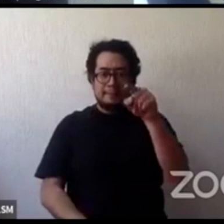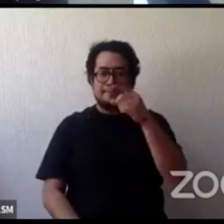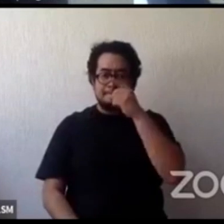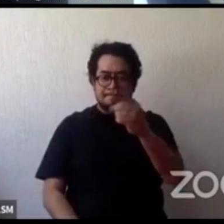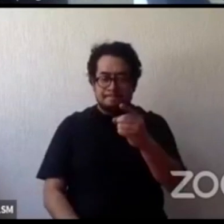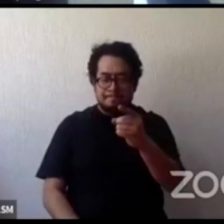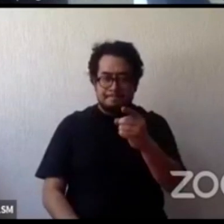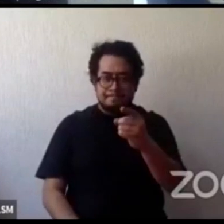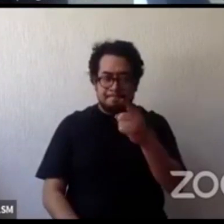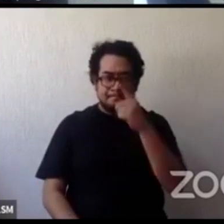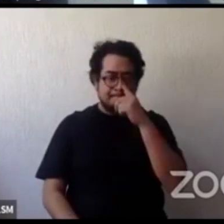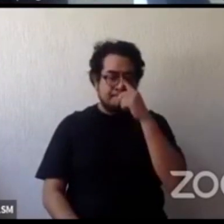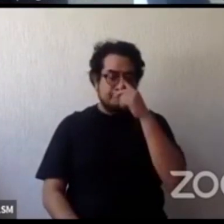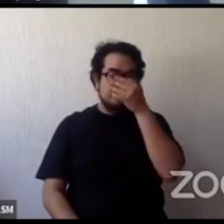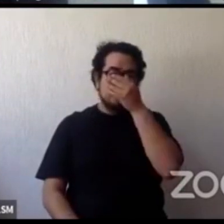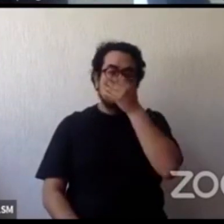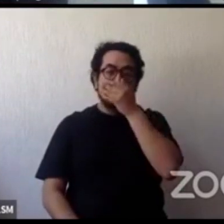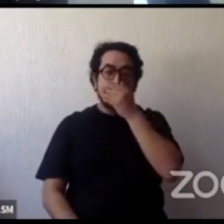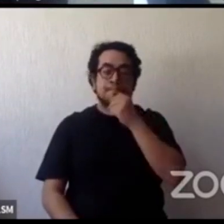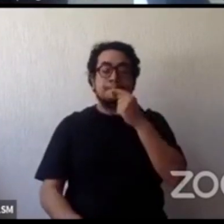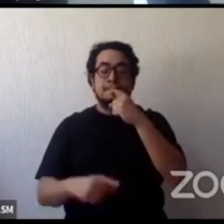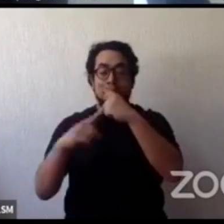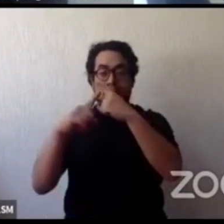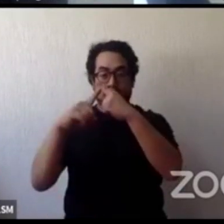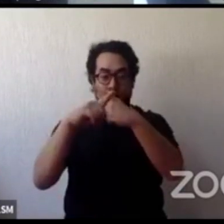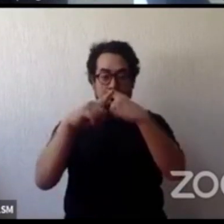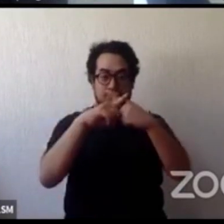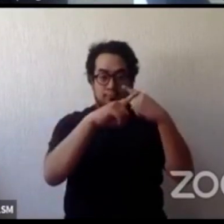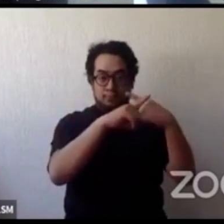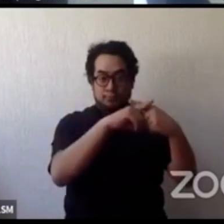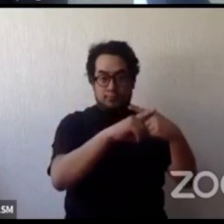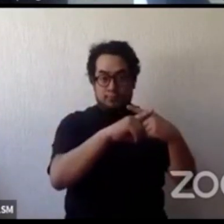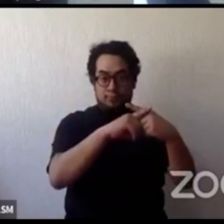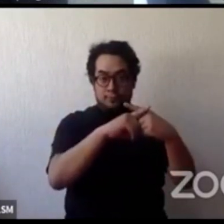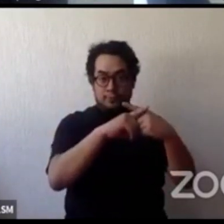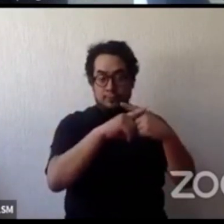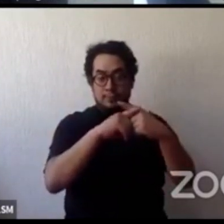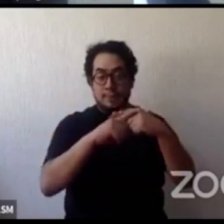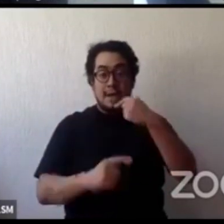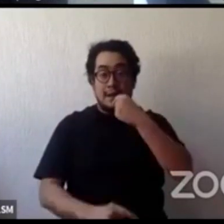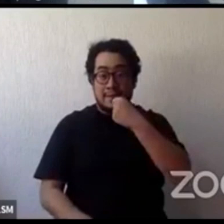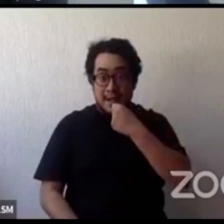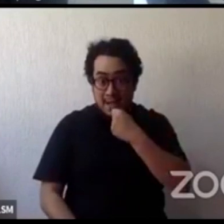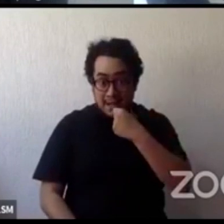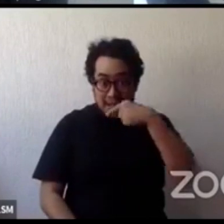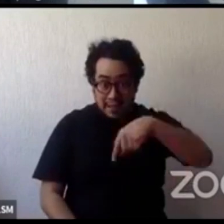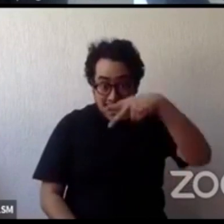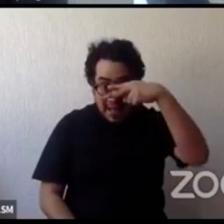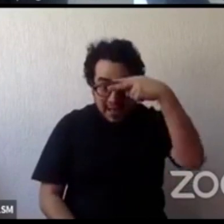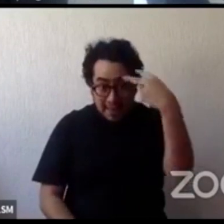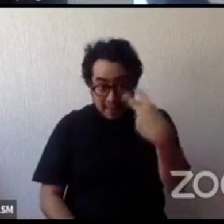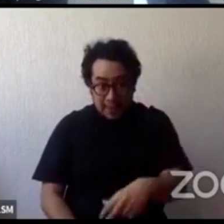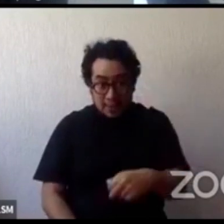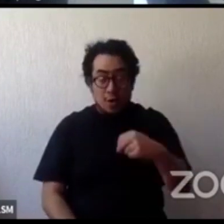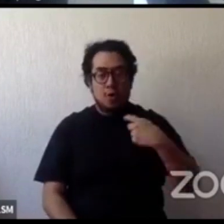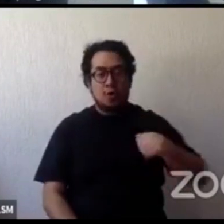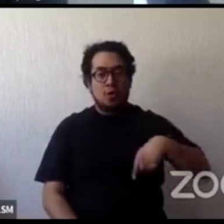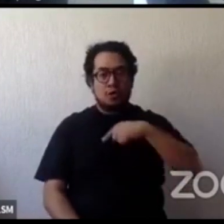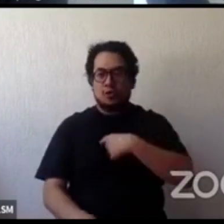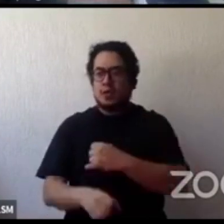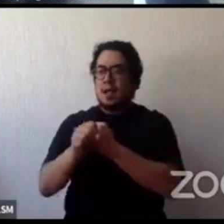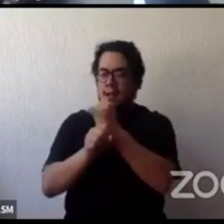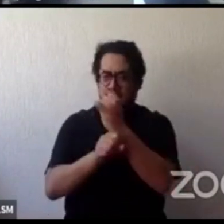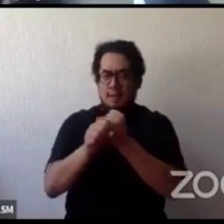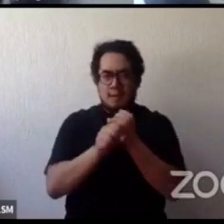de la de la pornografía infantil es un tema muy alto en México nosotros hemos hecho varios estudios sobre el tema